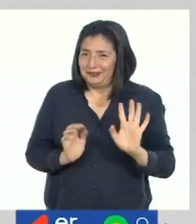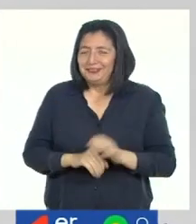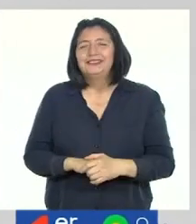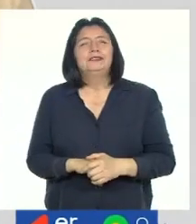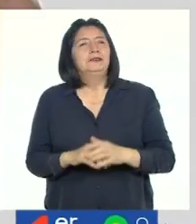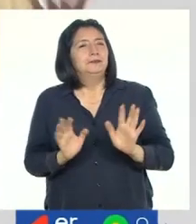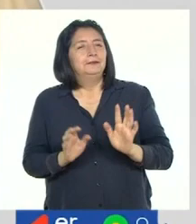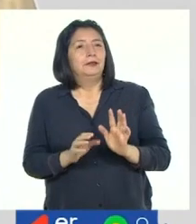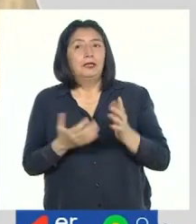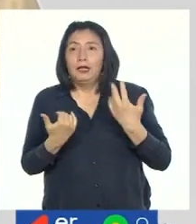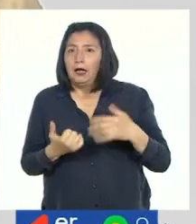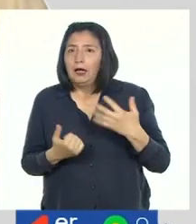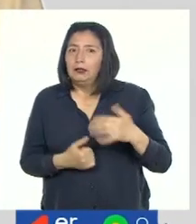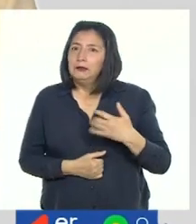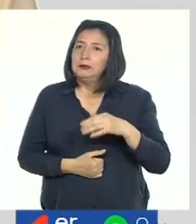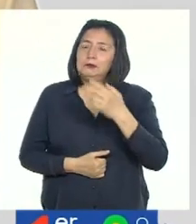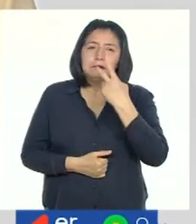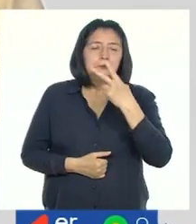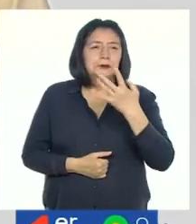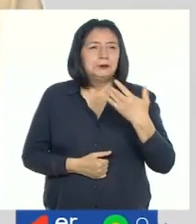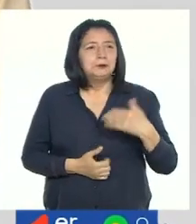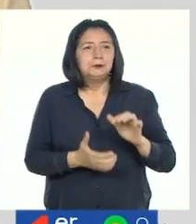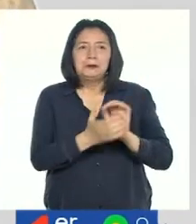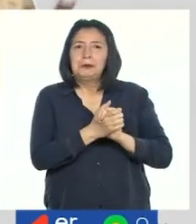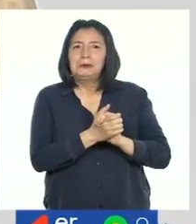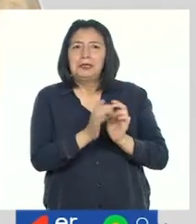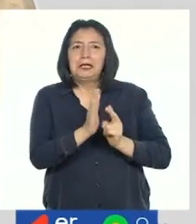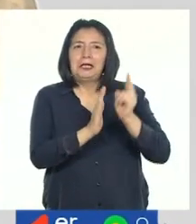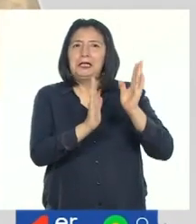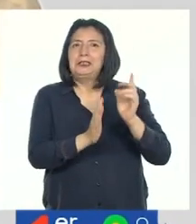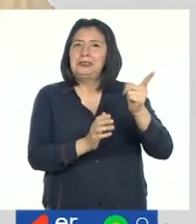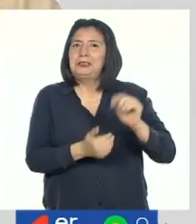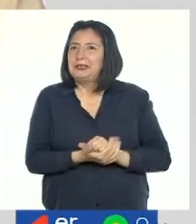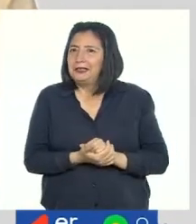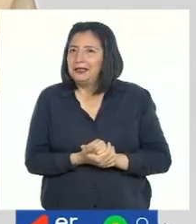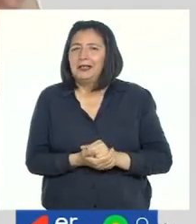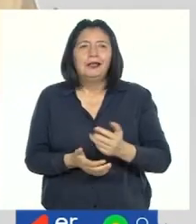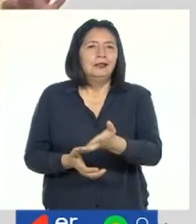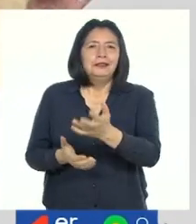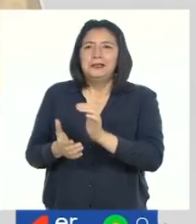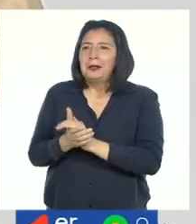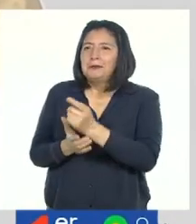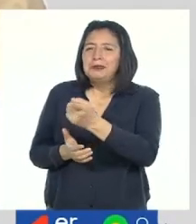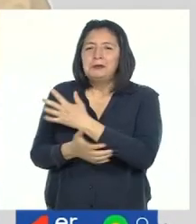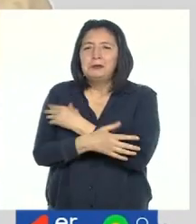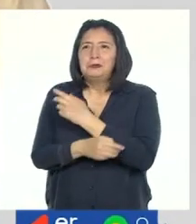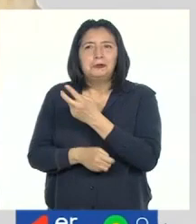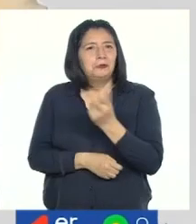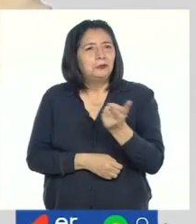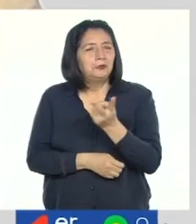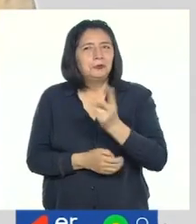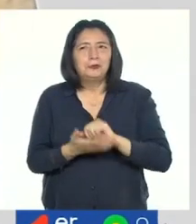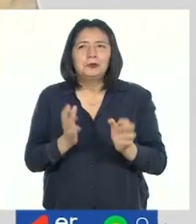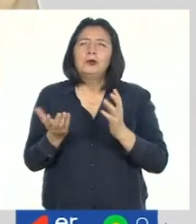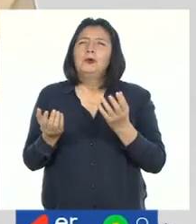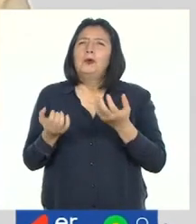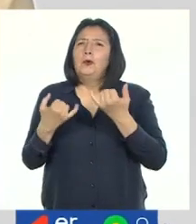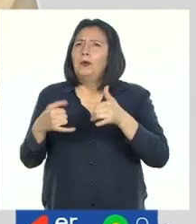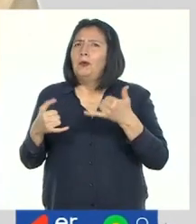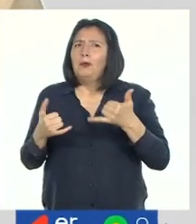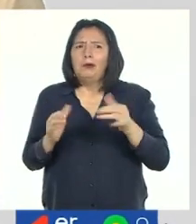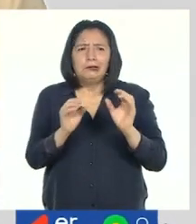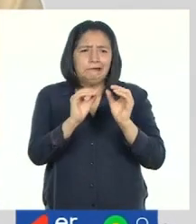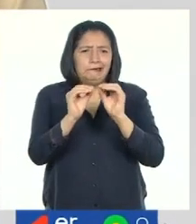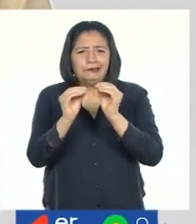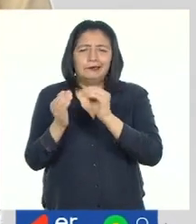todos. Hemos visto cómo nuestra amiga Anita, la astronauta, y nuestro amigo Osito adaptaron un